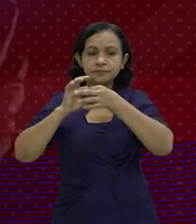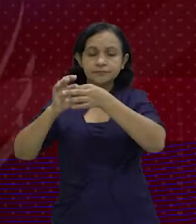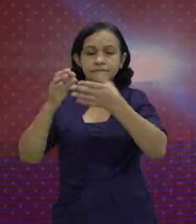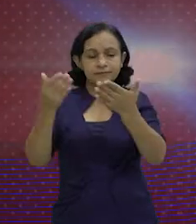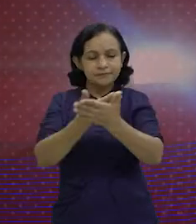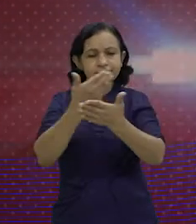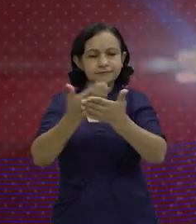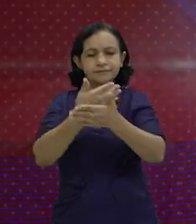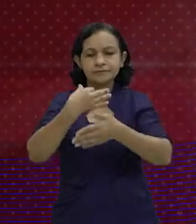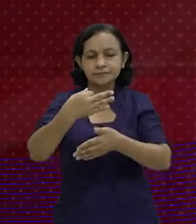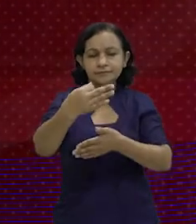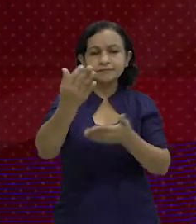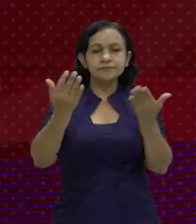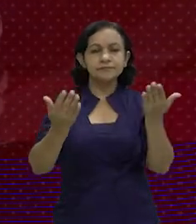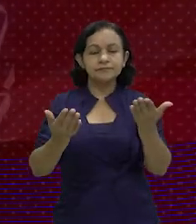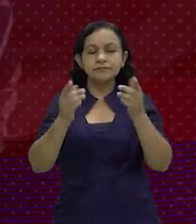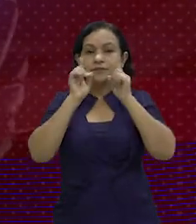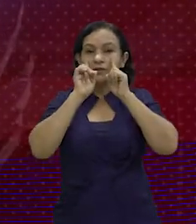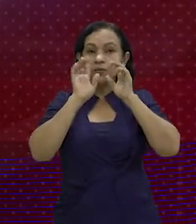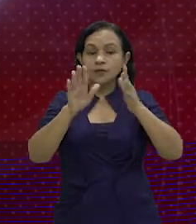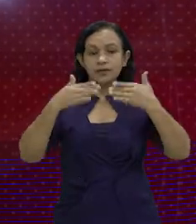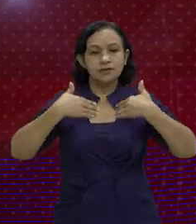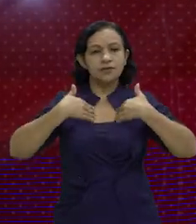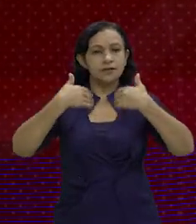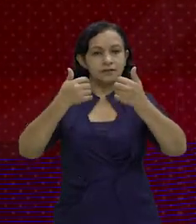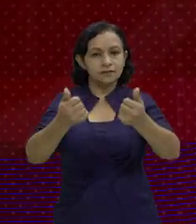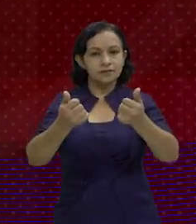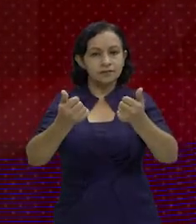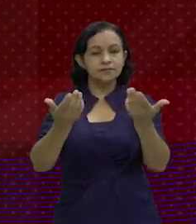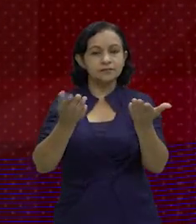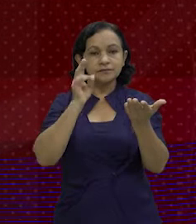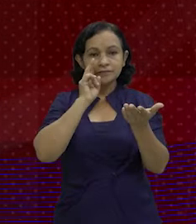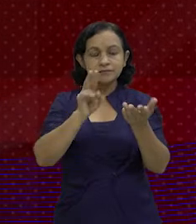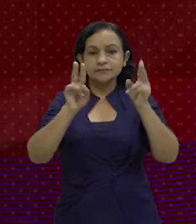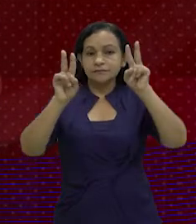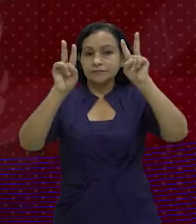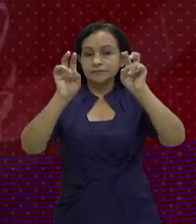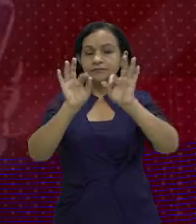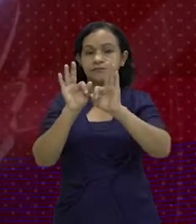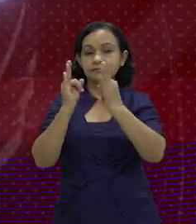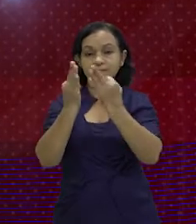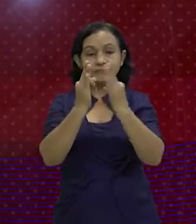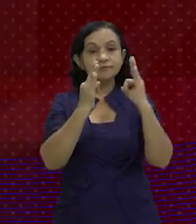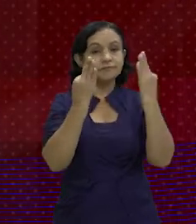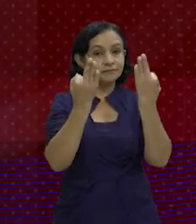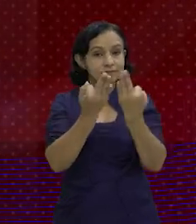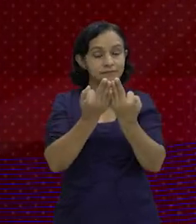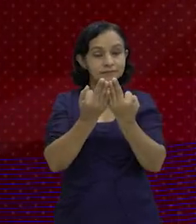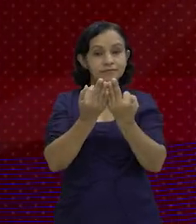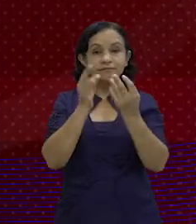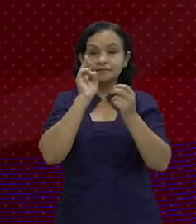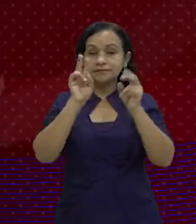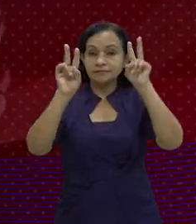en estos nuevos retos y desafíos, cuidando la salud, porque también esto tiene que ver con un tema familiar, tiene que